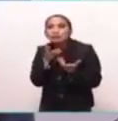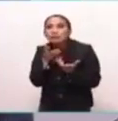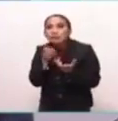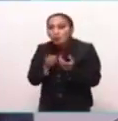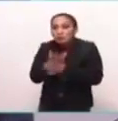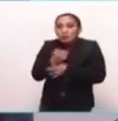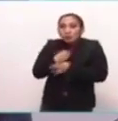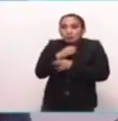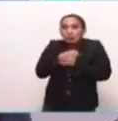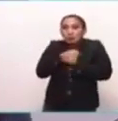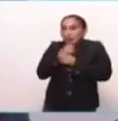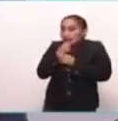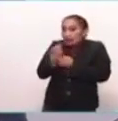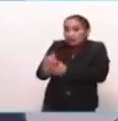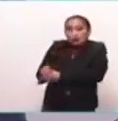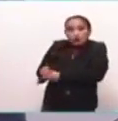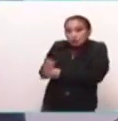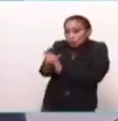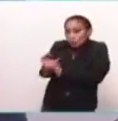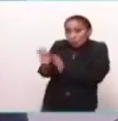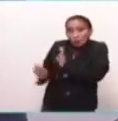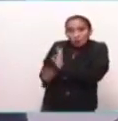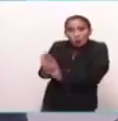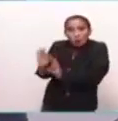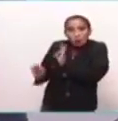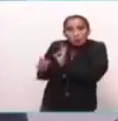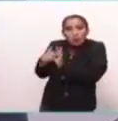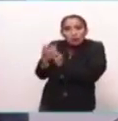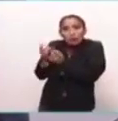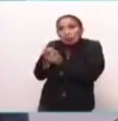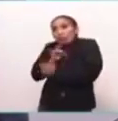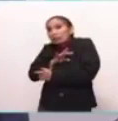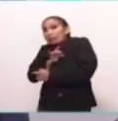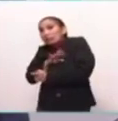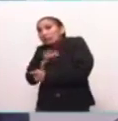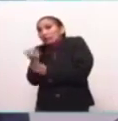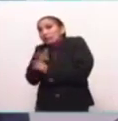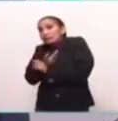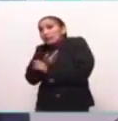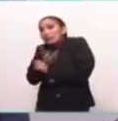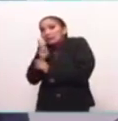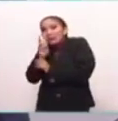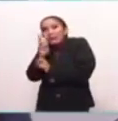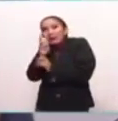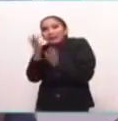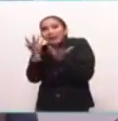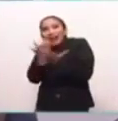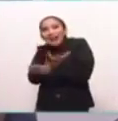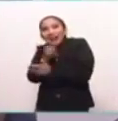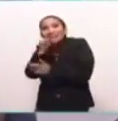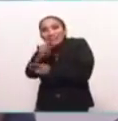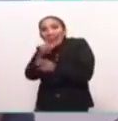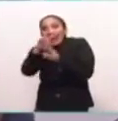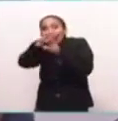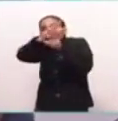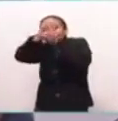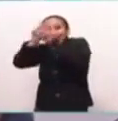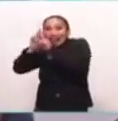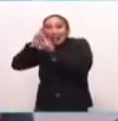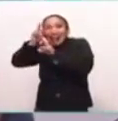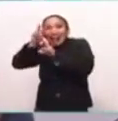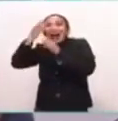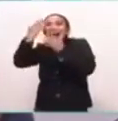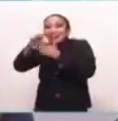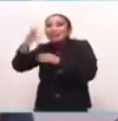salían, a los niños se les cuidaba, porque era un momento terrible, y entonces en el momento en que pasaban ya las pléyades del cenit,